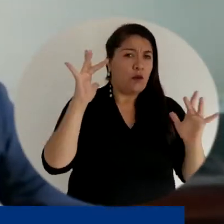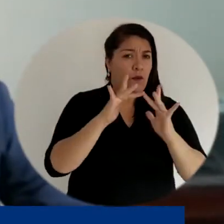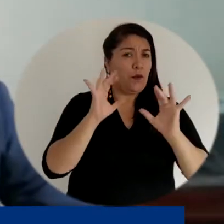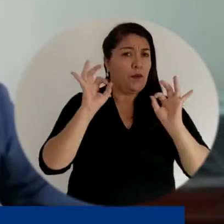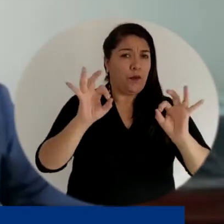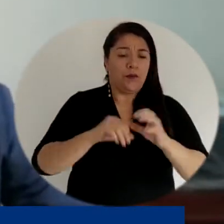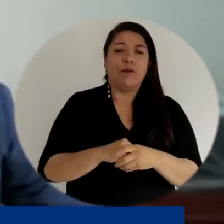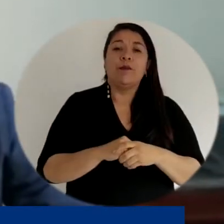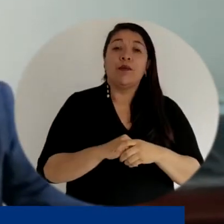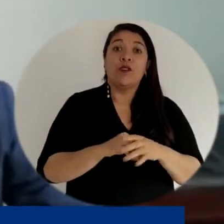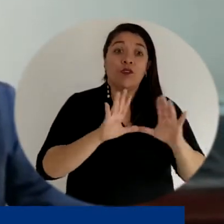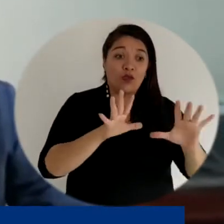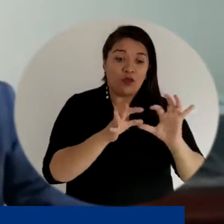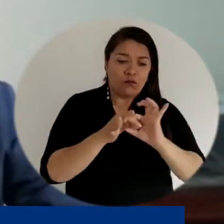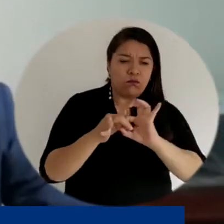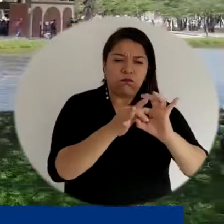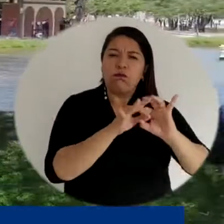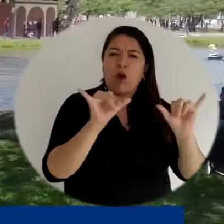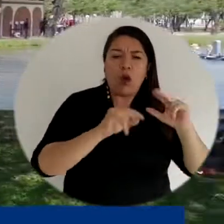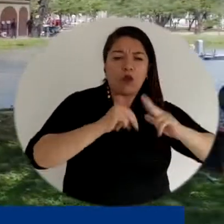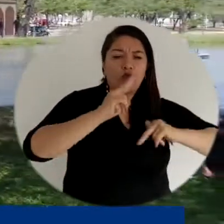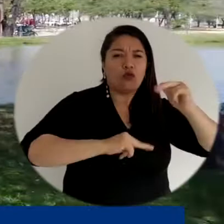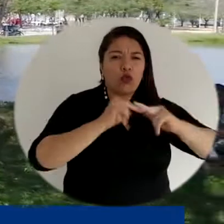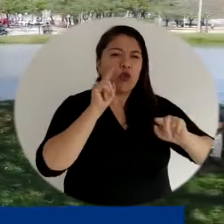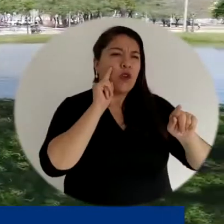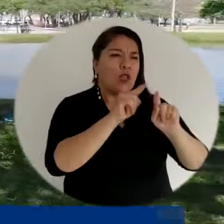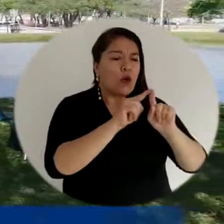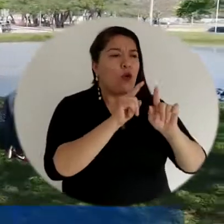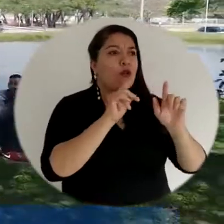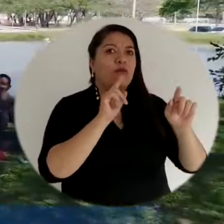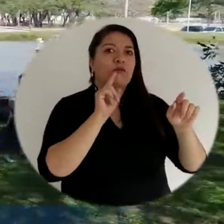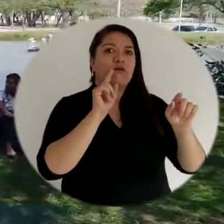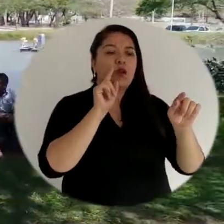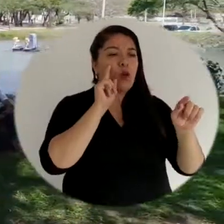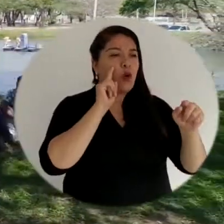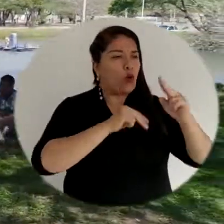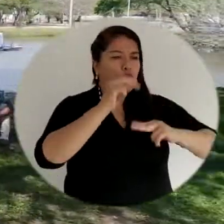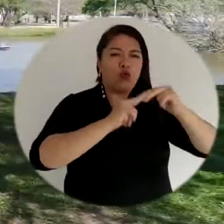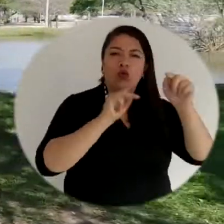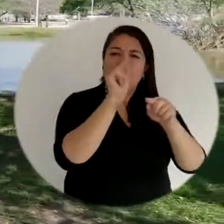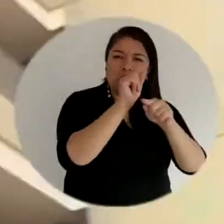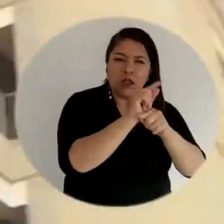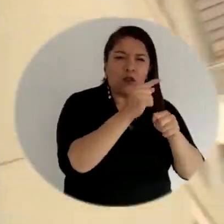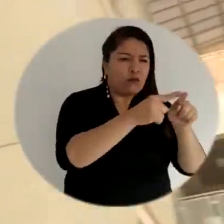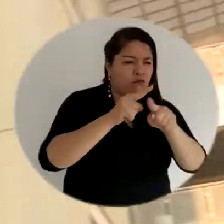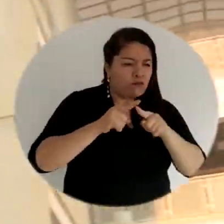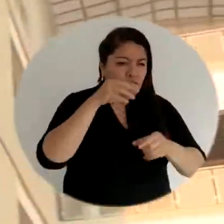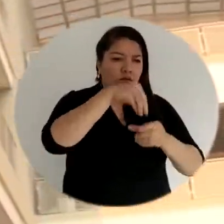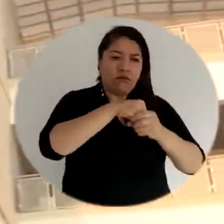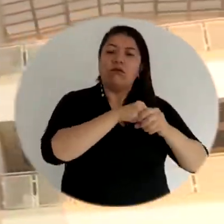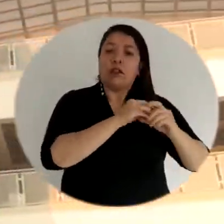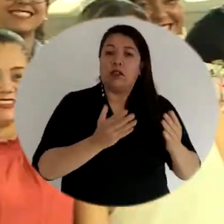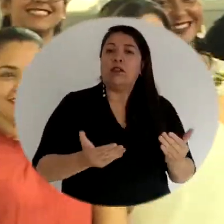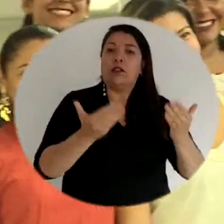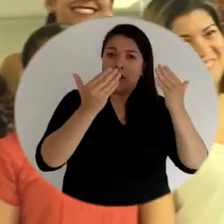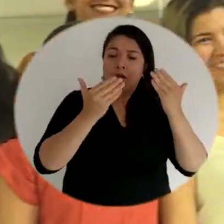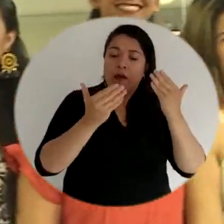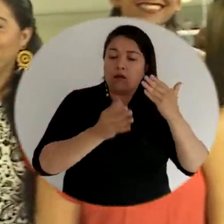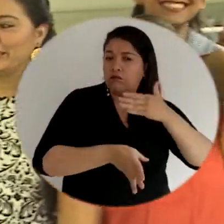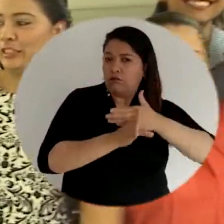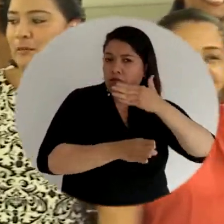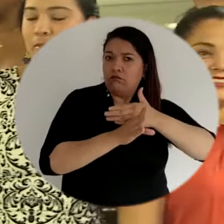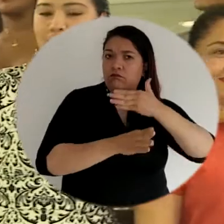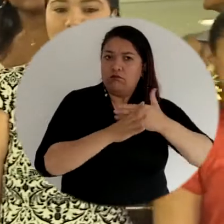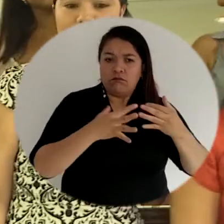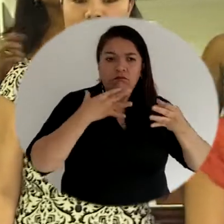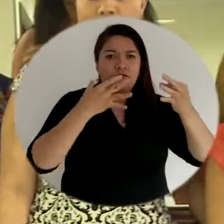colectiva con sentido analítico y crítico de los procesos de acreditación de alta calidad es requisito sine qua non para validar con sinceridad las